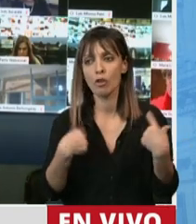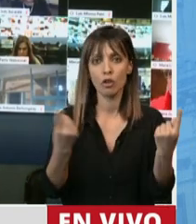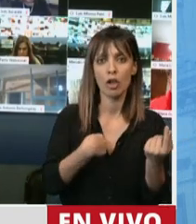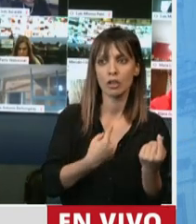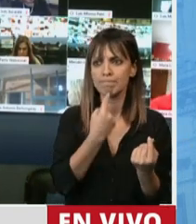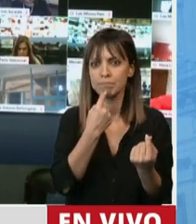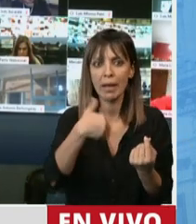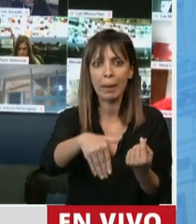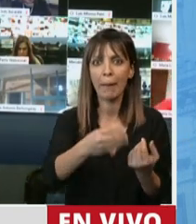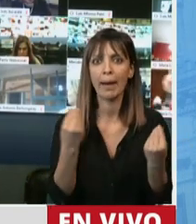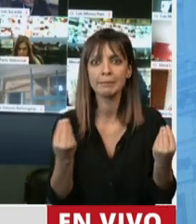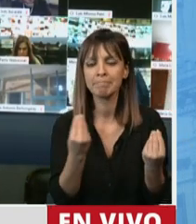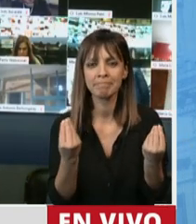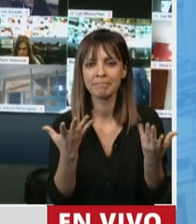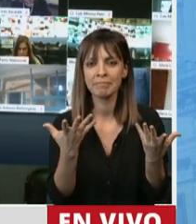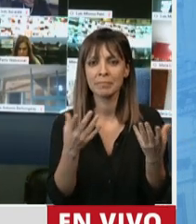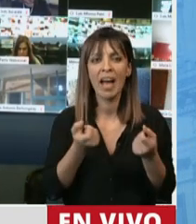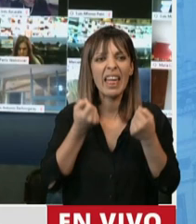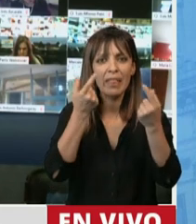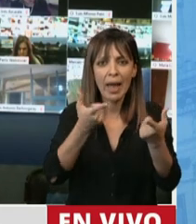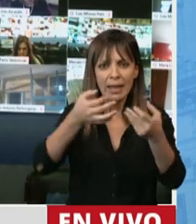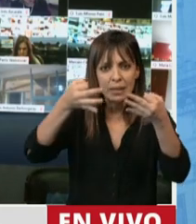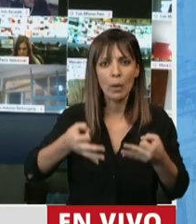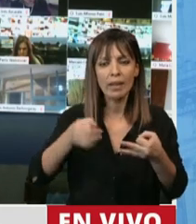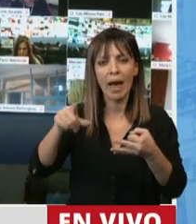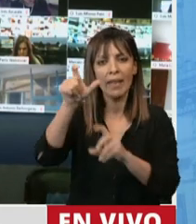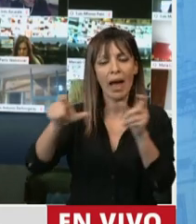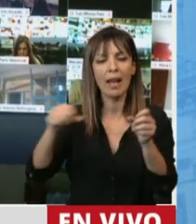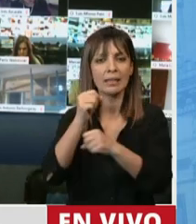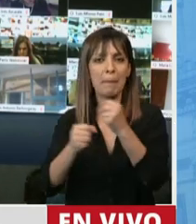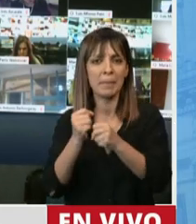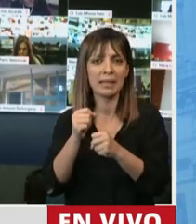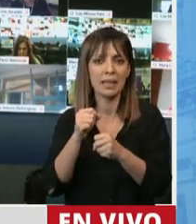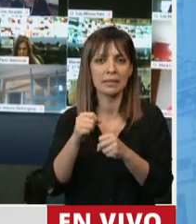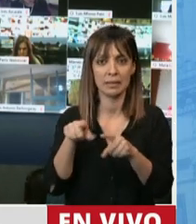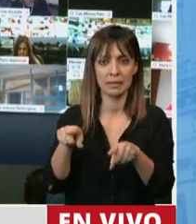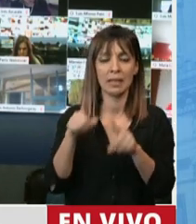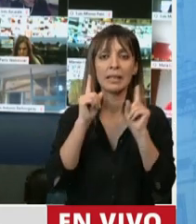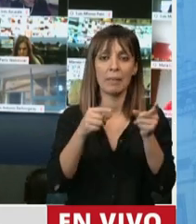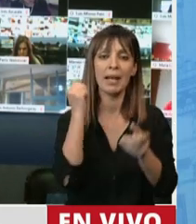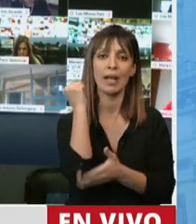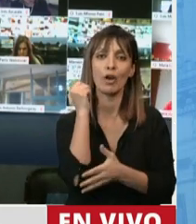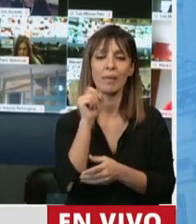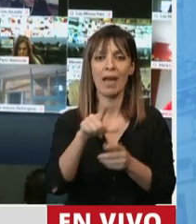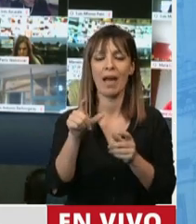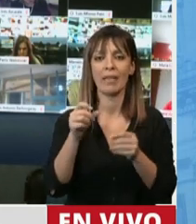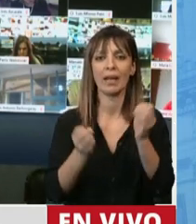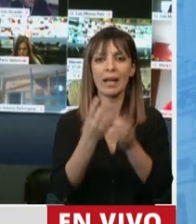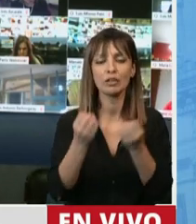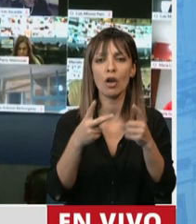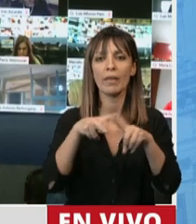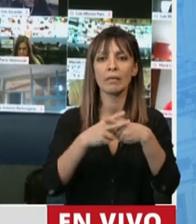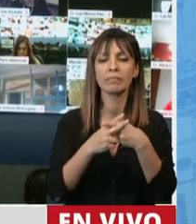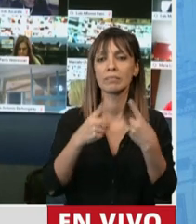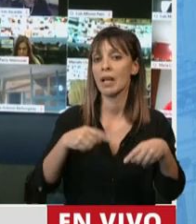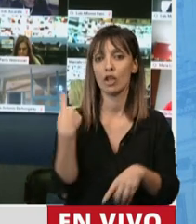como el que se transitamos, darle certeza a los emprendedores y al empresariado argentino y al sector de la economía y el conocimiento es una de nuestras principales